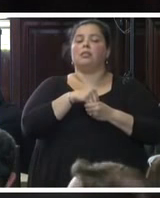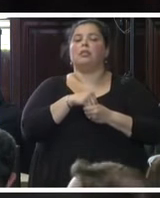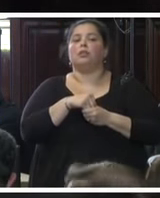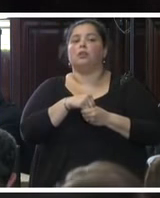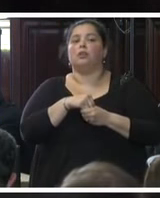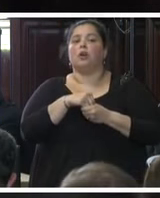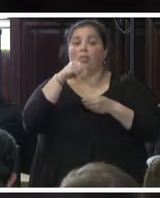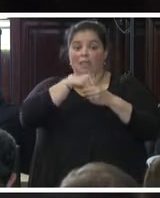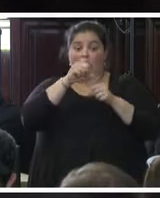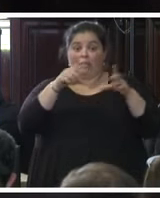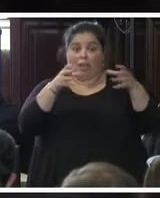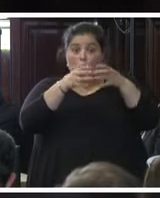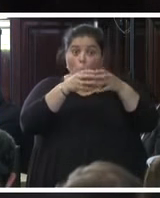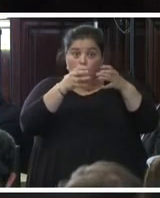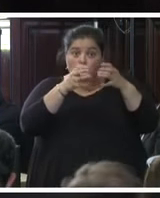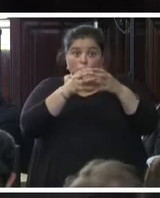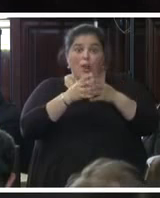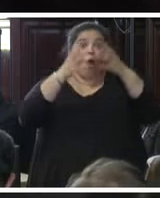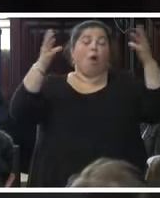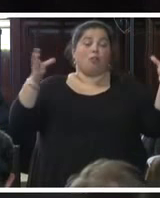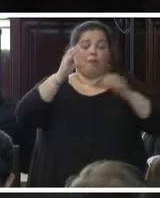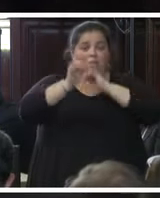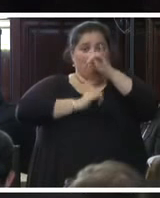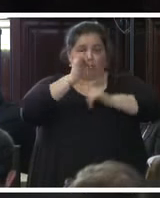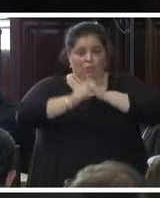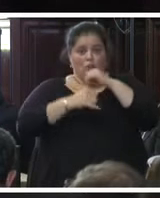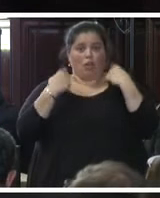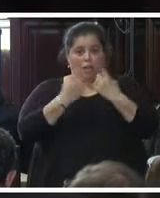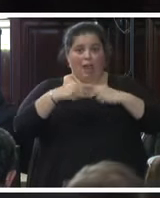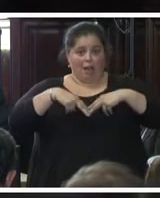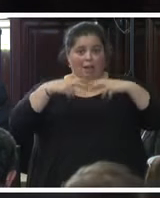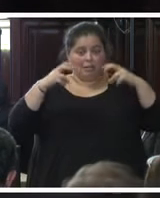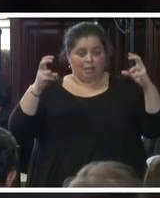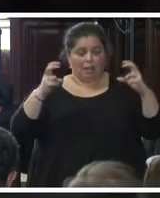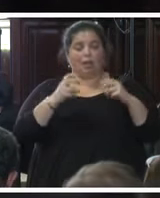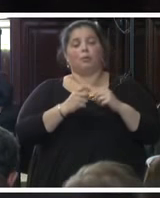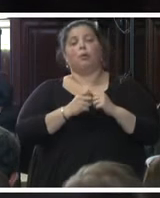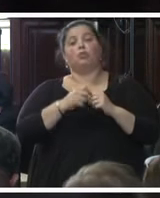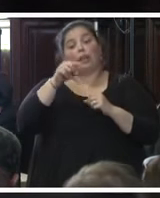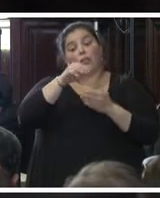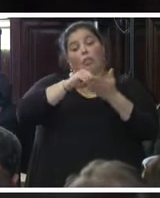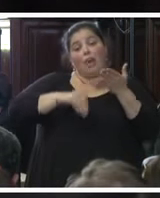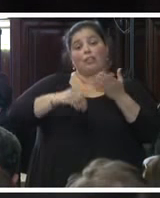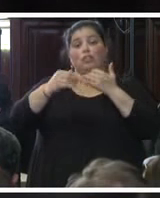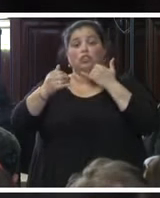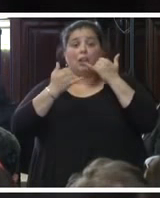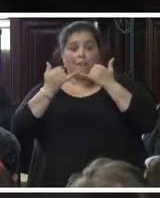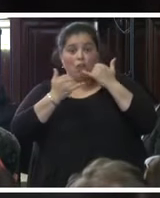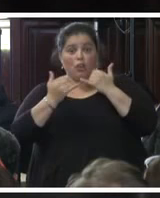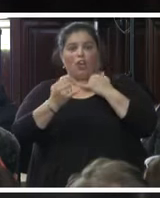grupo enorme de información que se analizó los datos telefónicos de autoridades